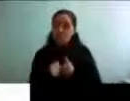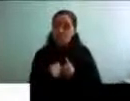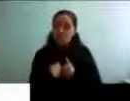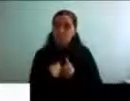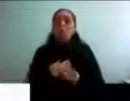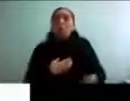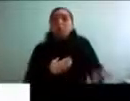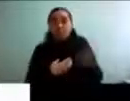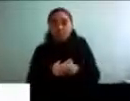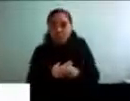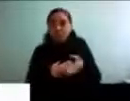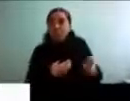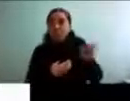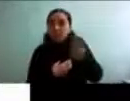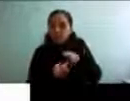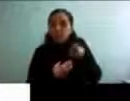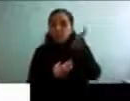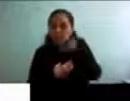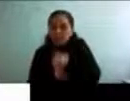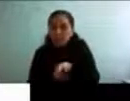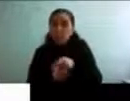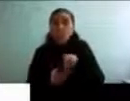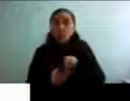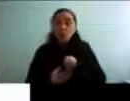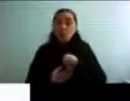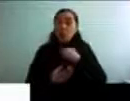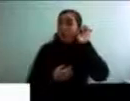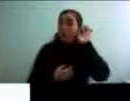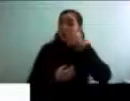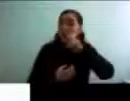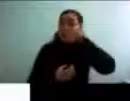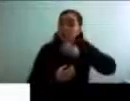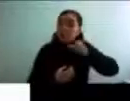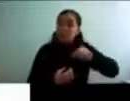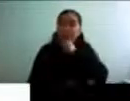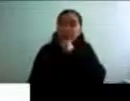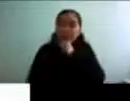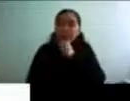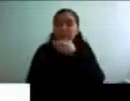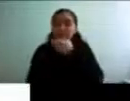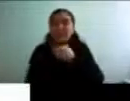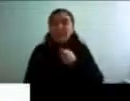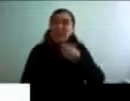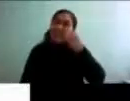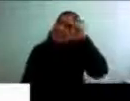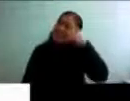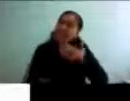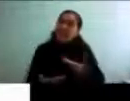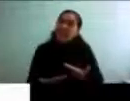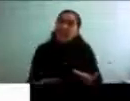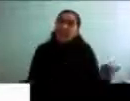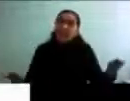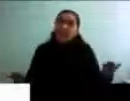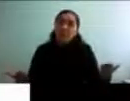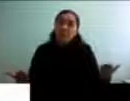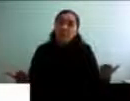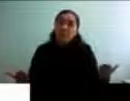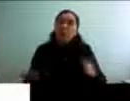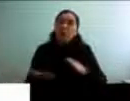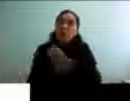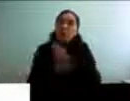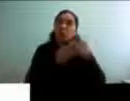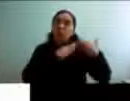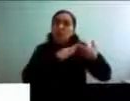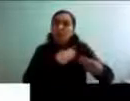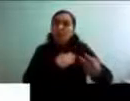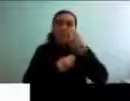vez, ¿no? Yo he escuchado personas mayores que de repente dicen, ¿sabes qué? Con todo lo que me ha pasado ya no